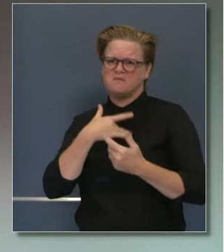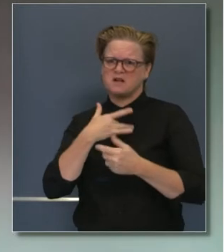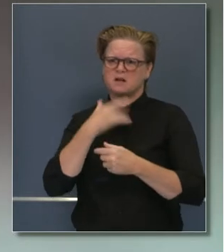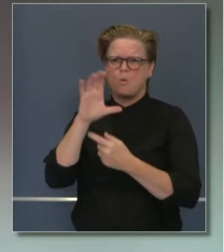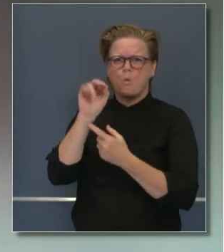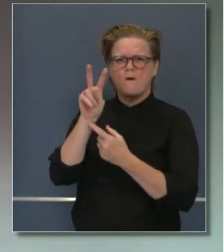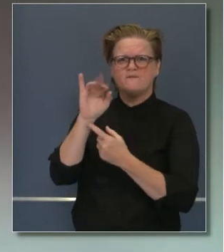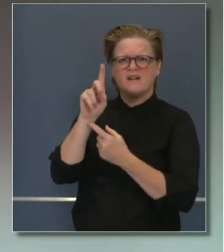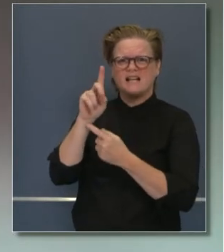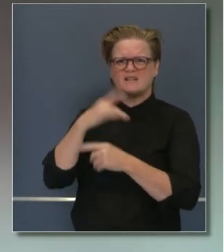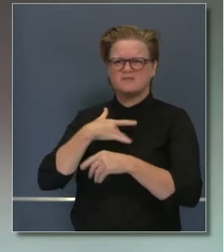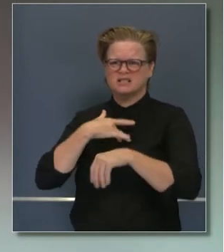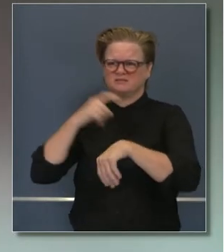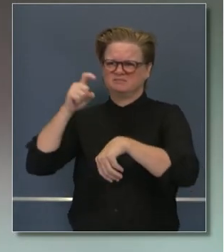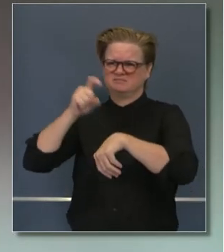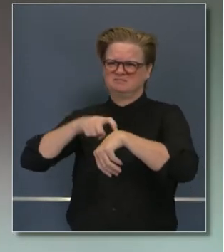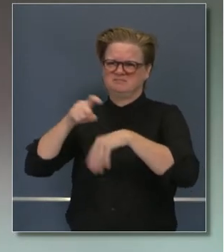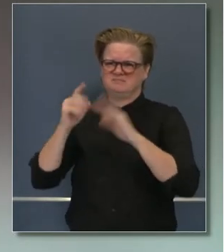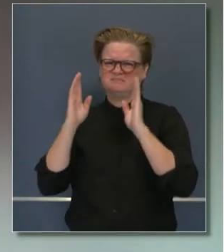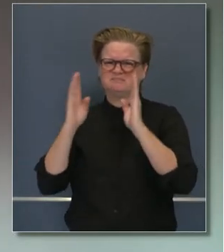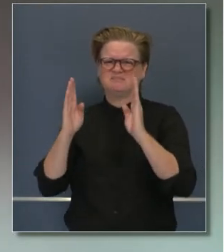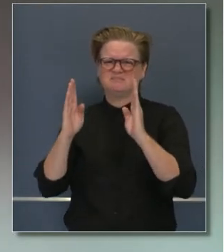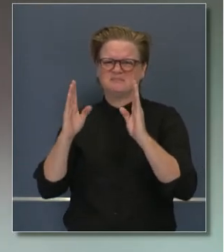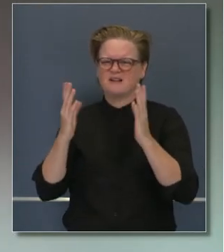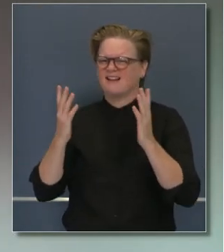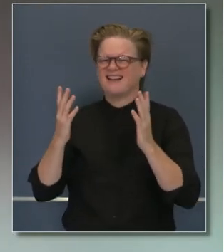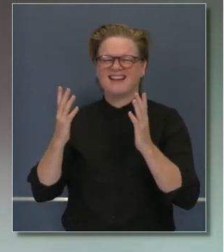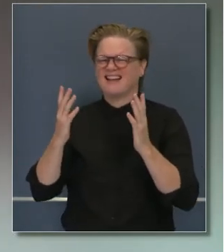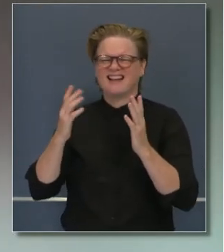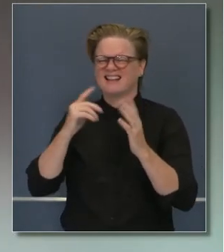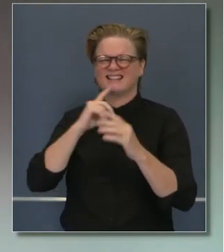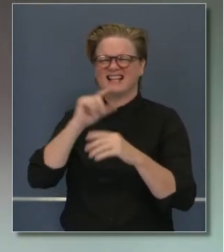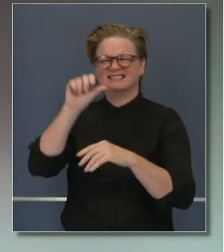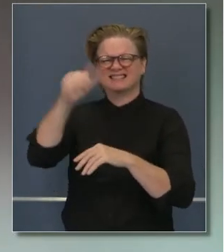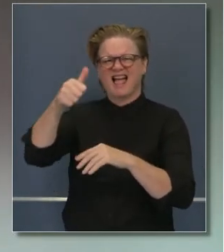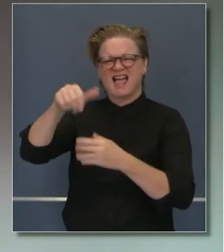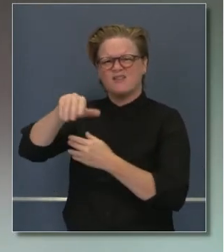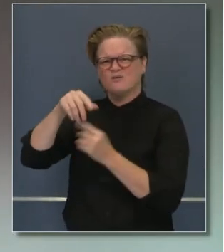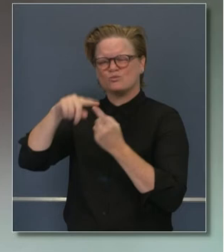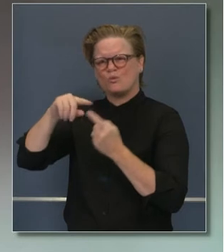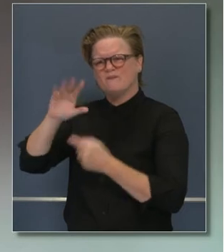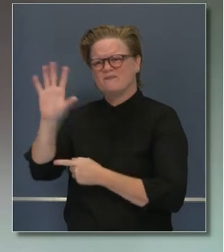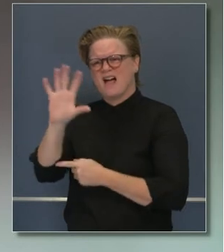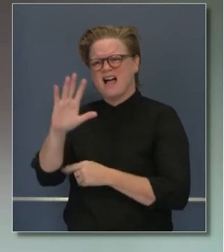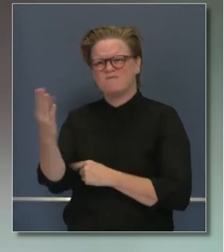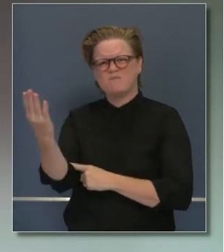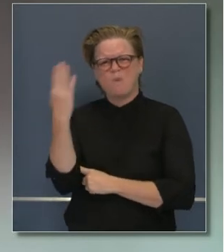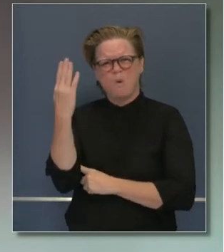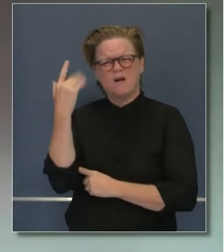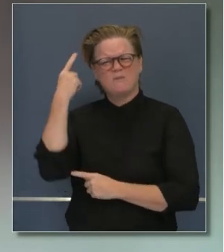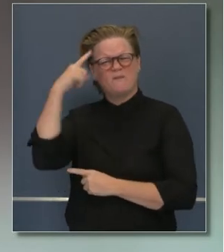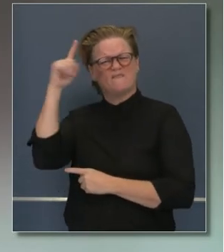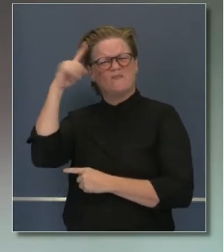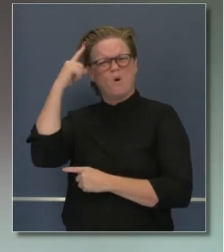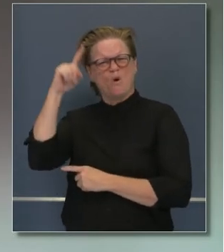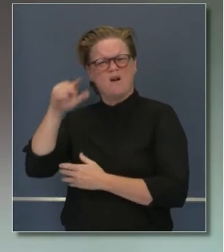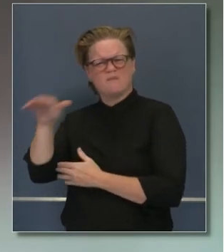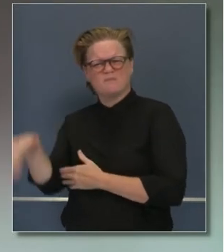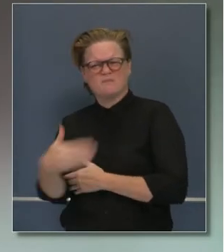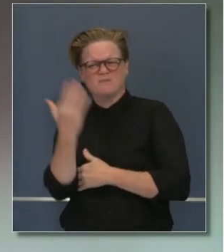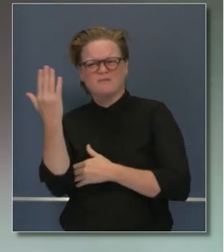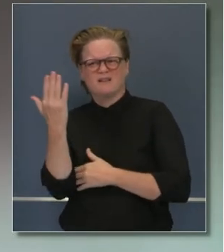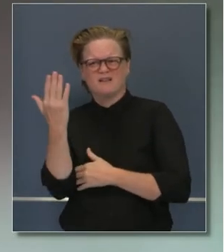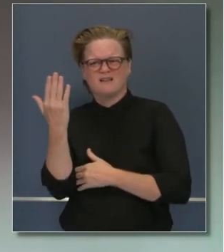hora es. No, claro que no, no hay razón por la cual entre las 10 y 5 de la mañana, si hacen lo mismo